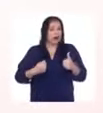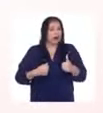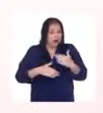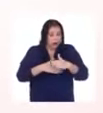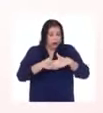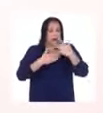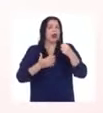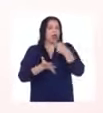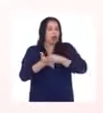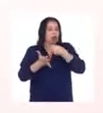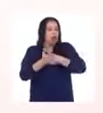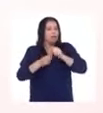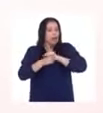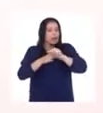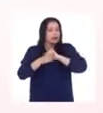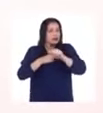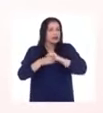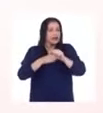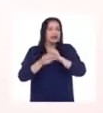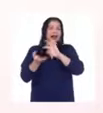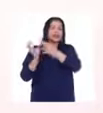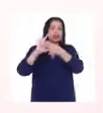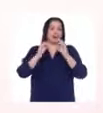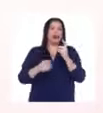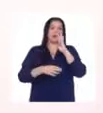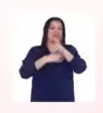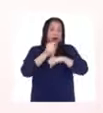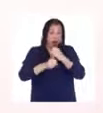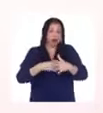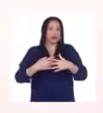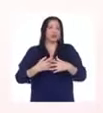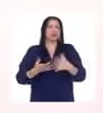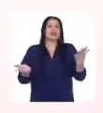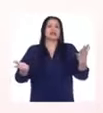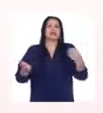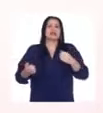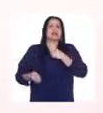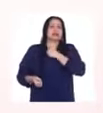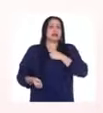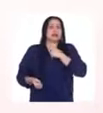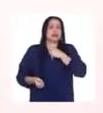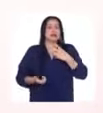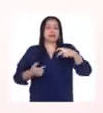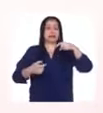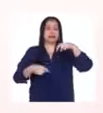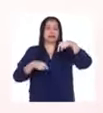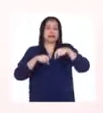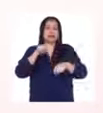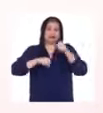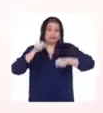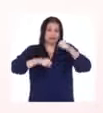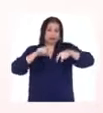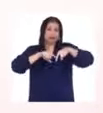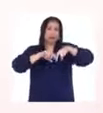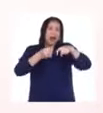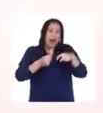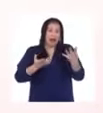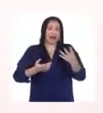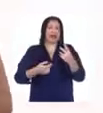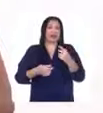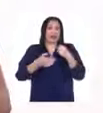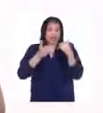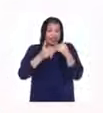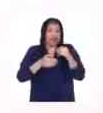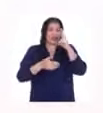de prepararse por años para las Olimpiadas de Río, tuvo una trágica lesión a solo dos semanas de la competencia.